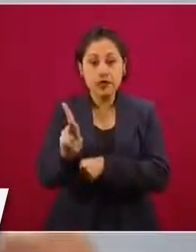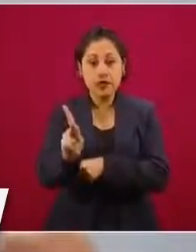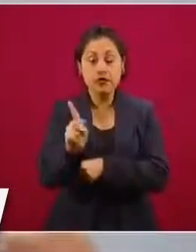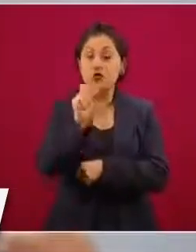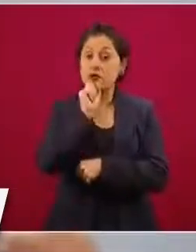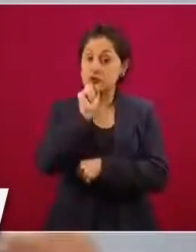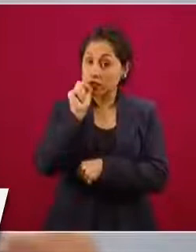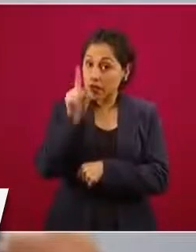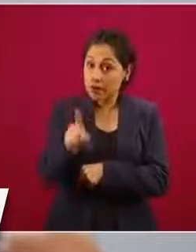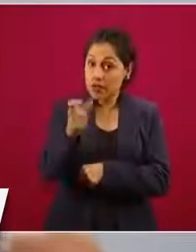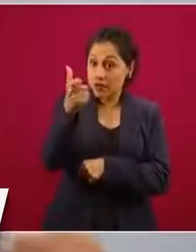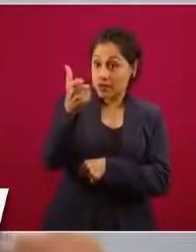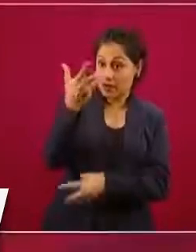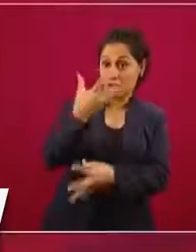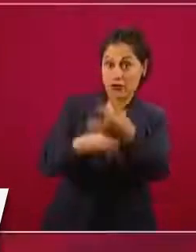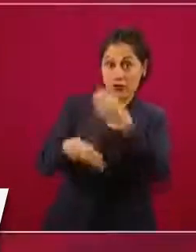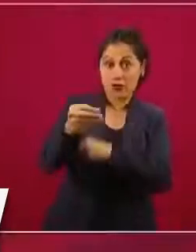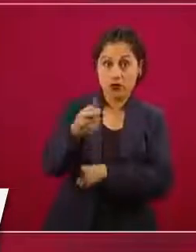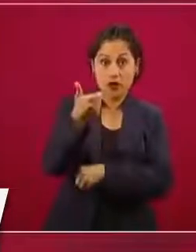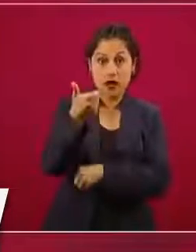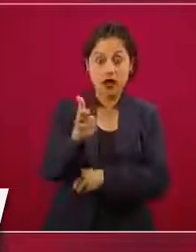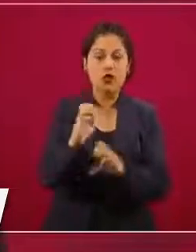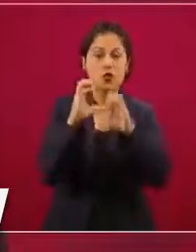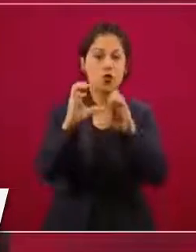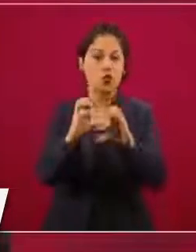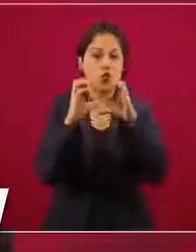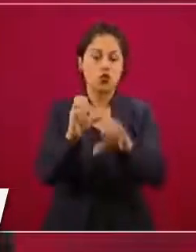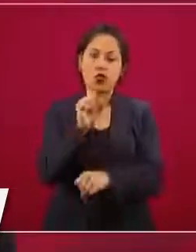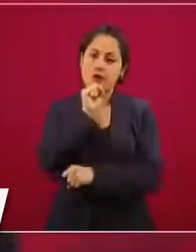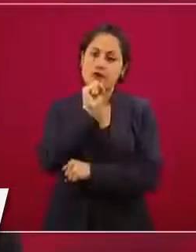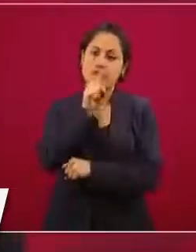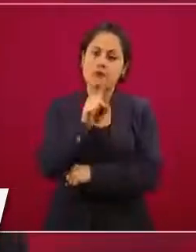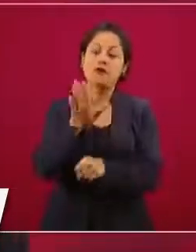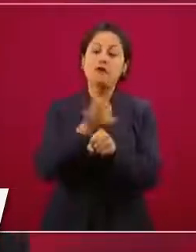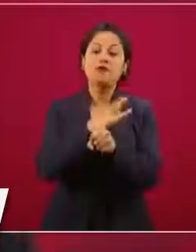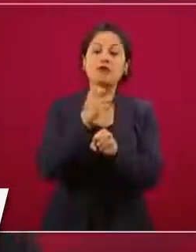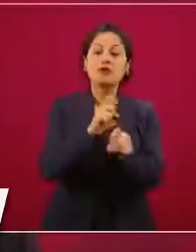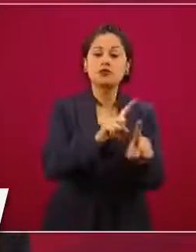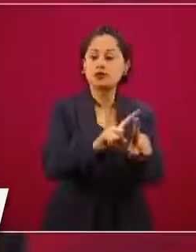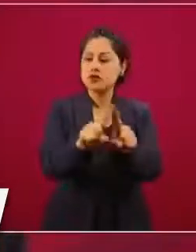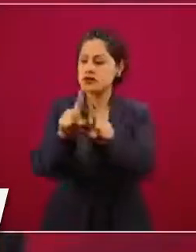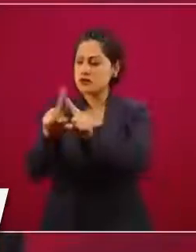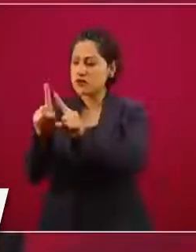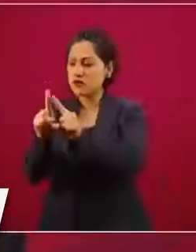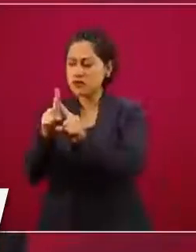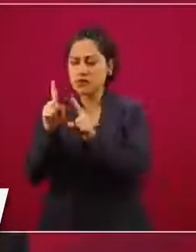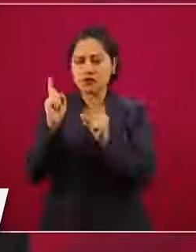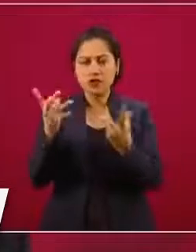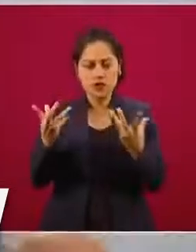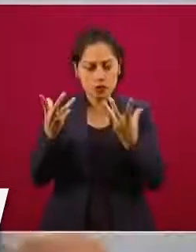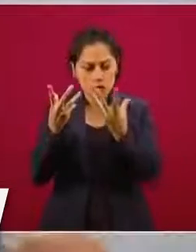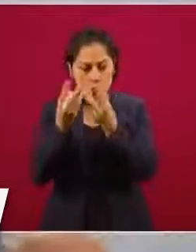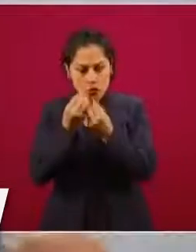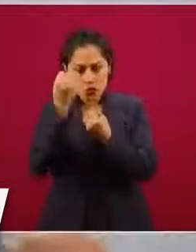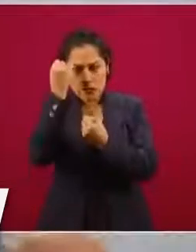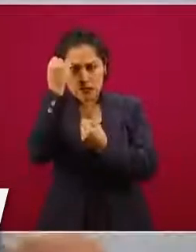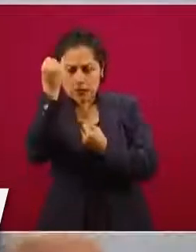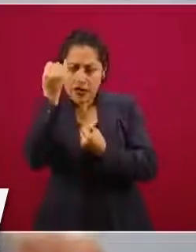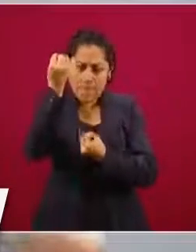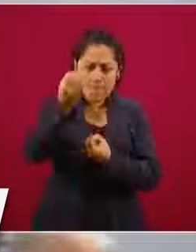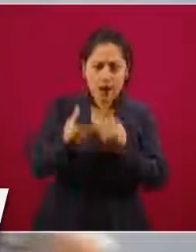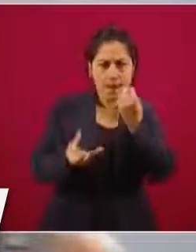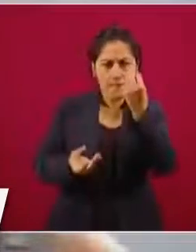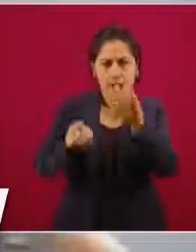Entonces, mientras más estrategias de prevención y mejores tratamientos busquemos y conjuntamente trabajemos, vamos a poder